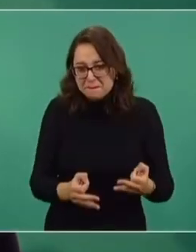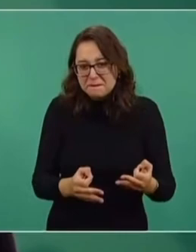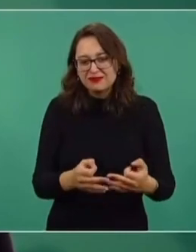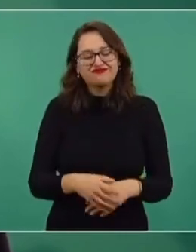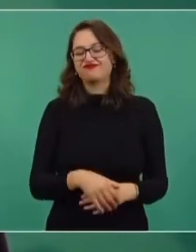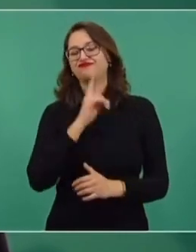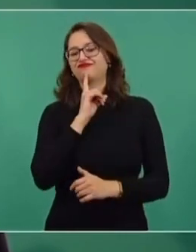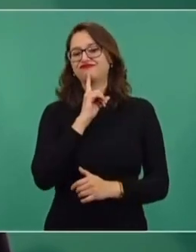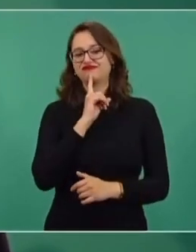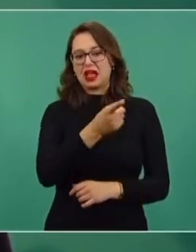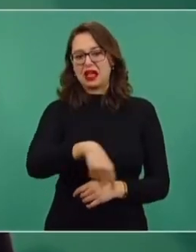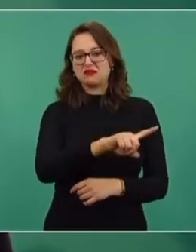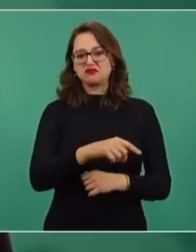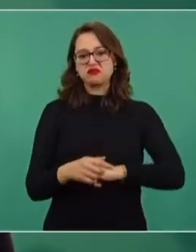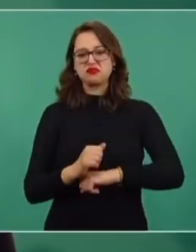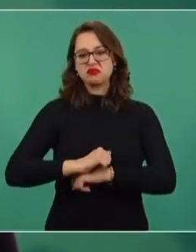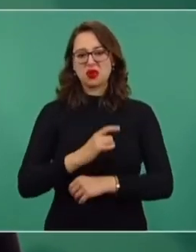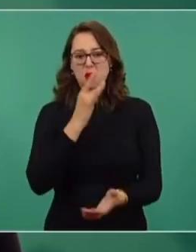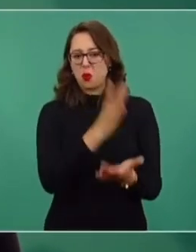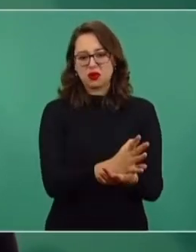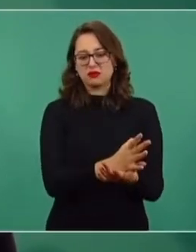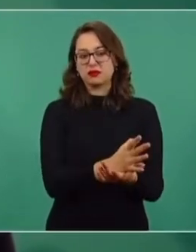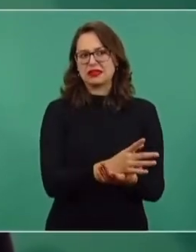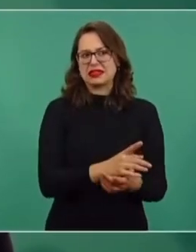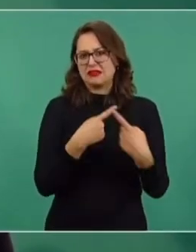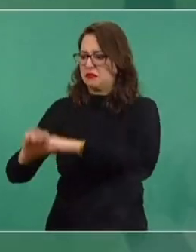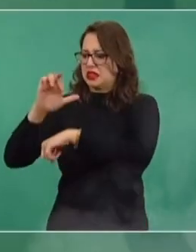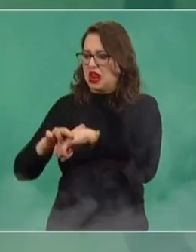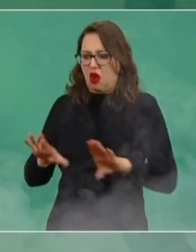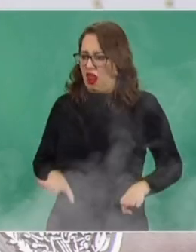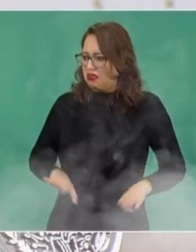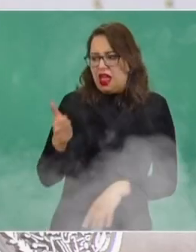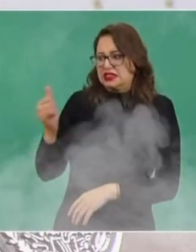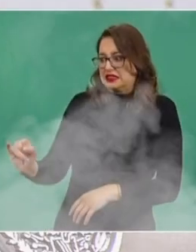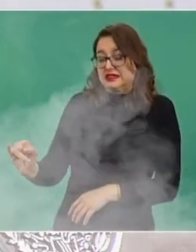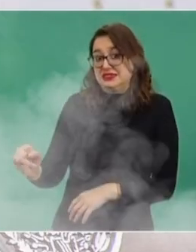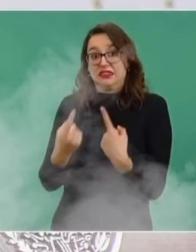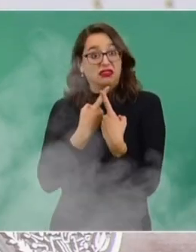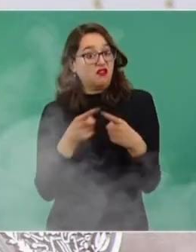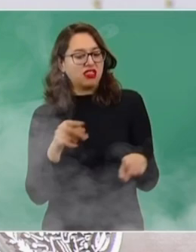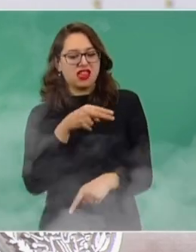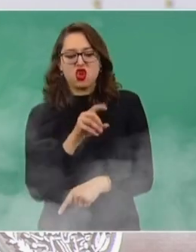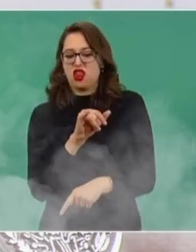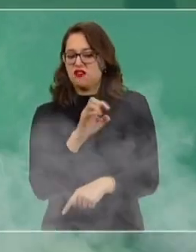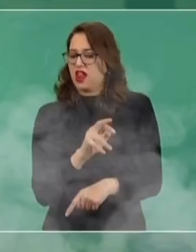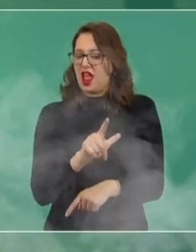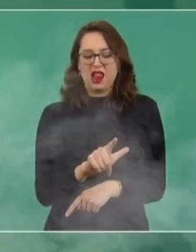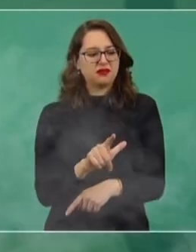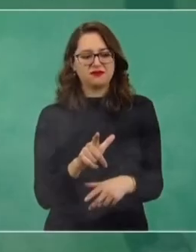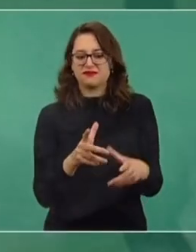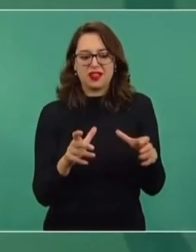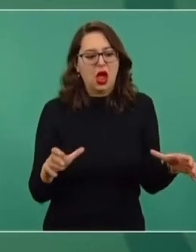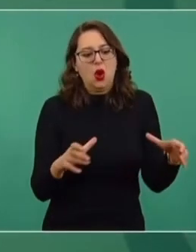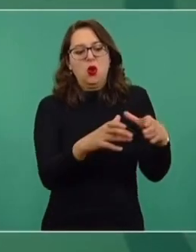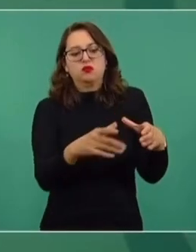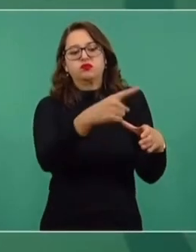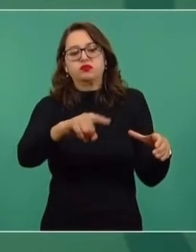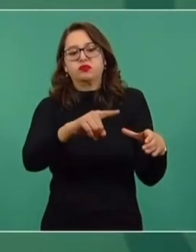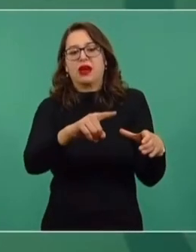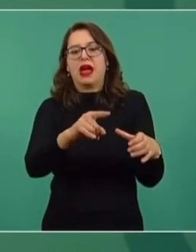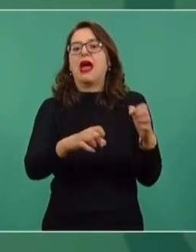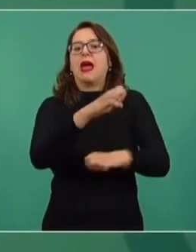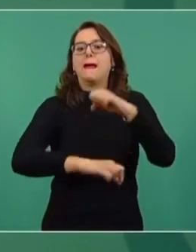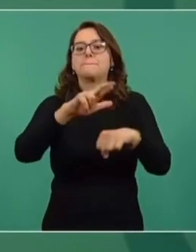porque el empresario es un agente responsable. Lo que sucedió en el periodo neoliberal es que surgieron supuestos